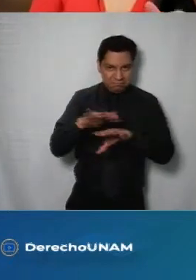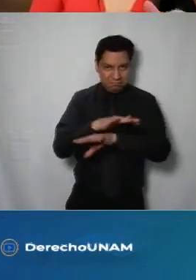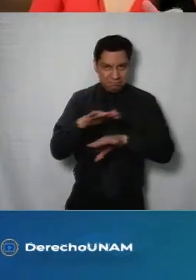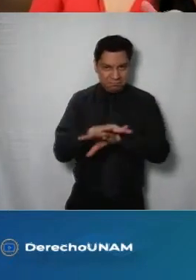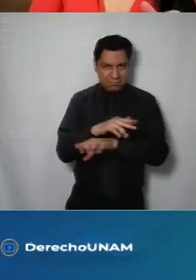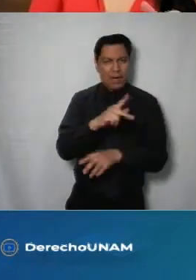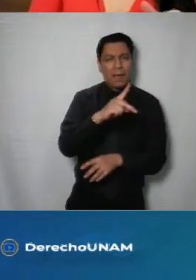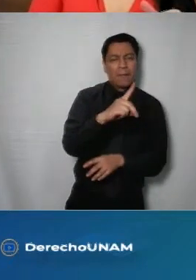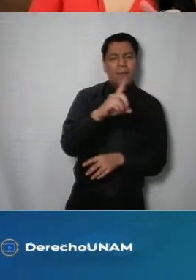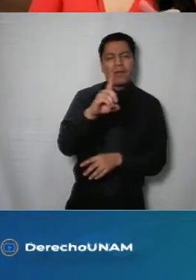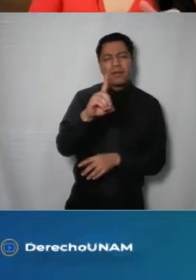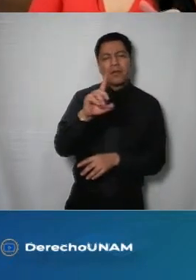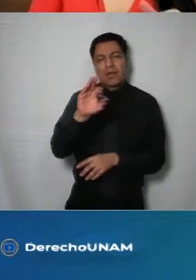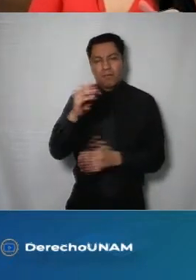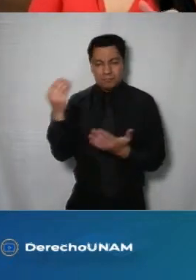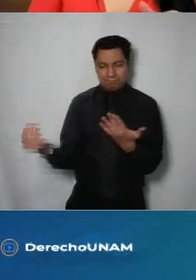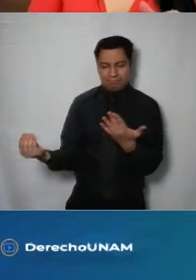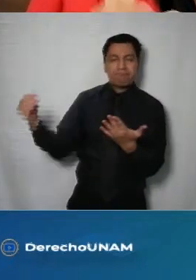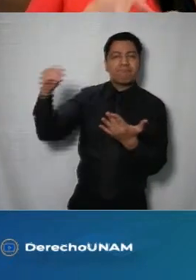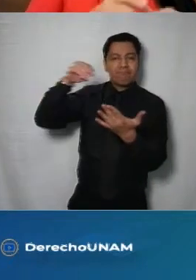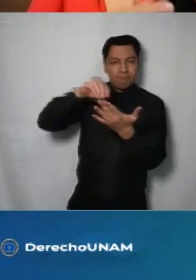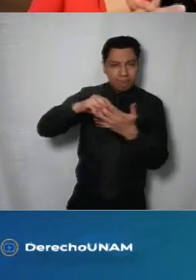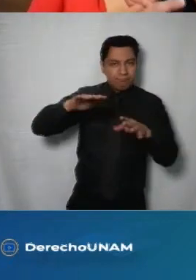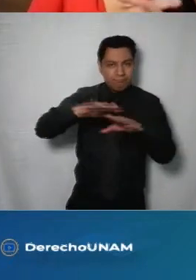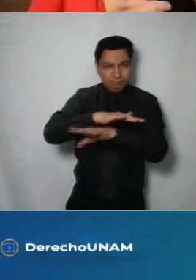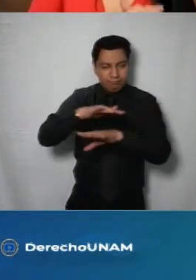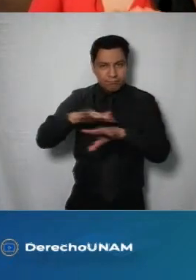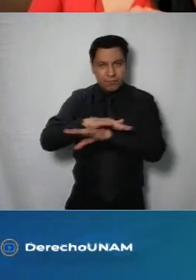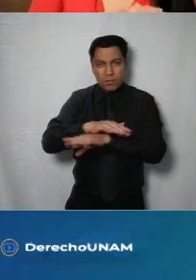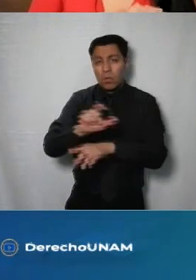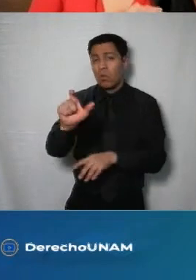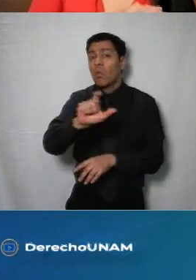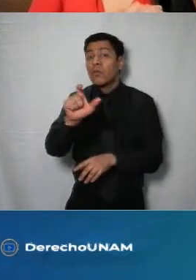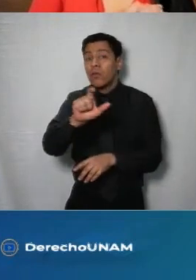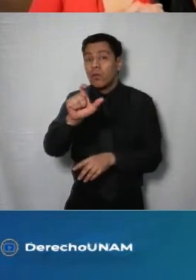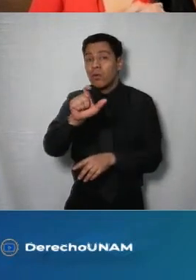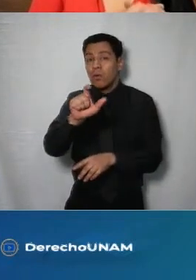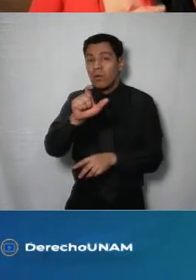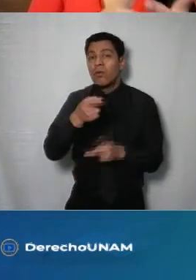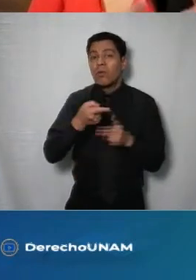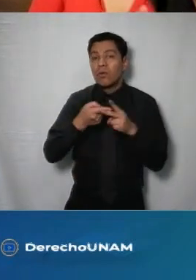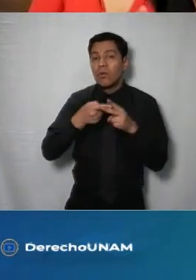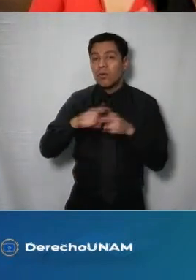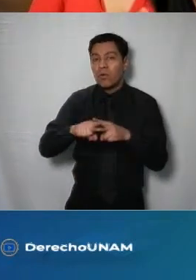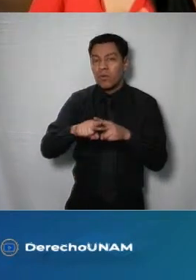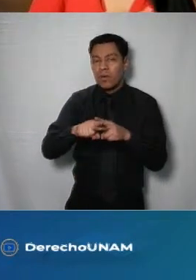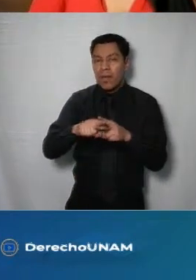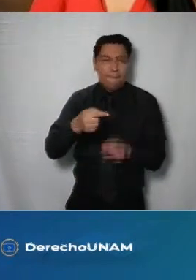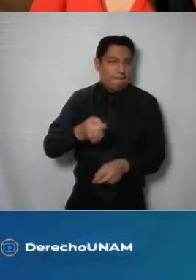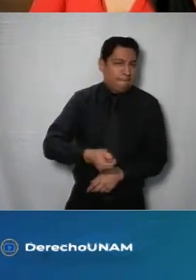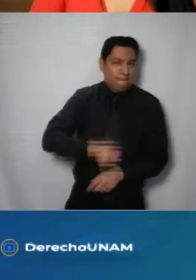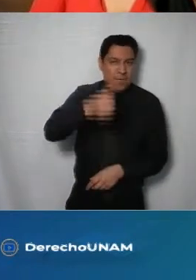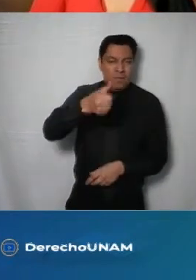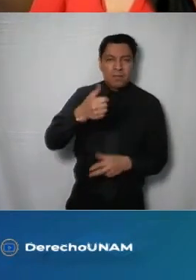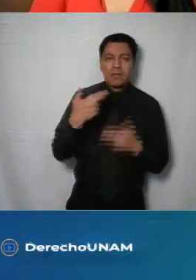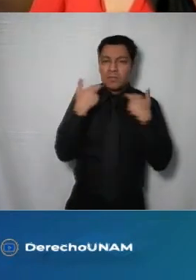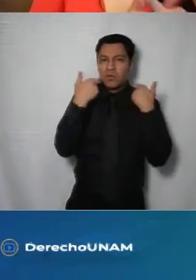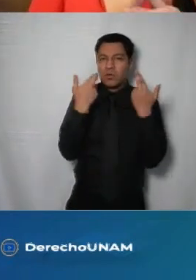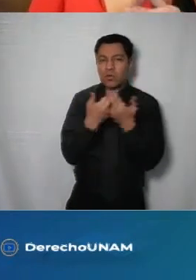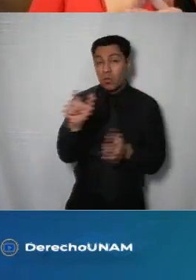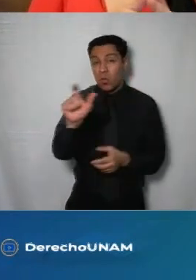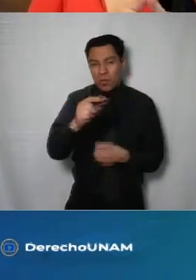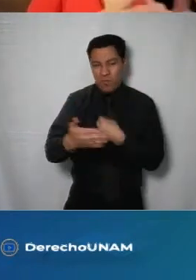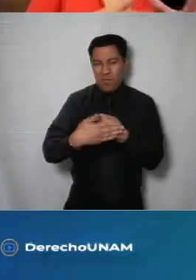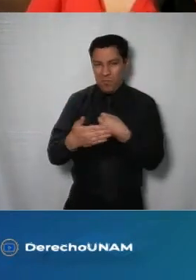ahora en el nuevo registro 3.0 cuando vamos a arrancar este gran reto pues en la primera reunión de la red que ya es ahora en